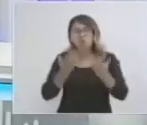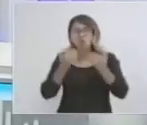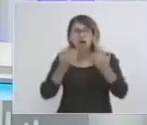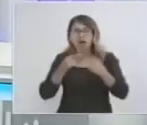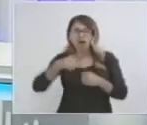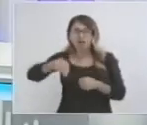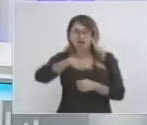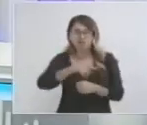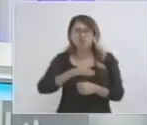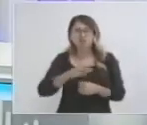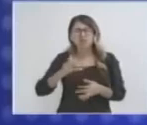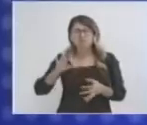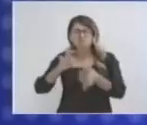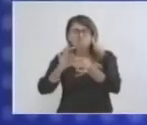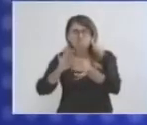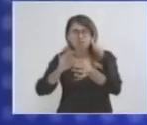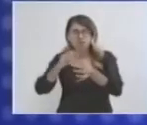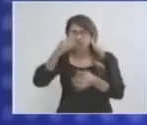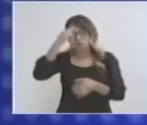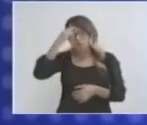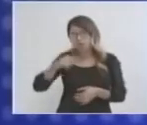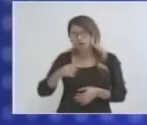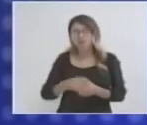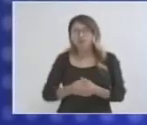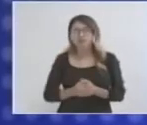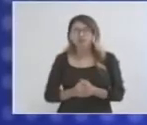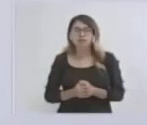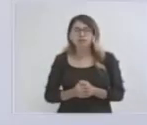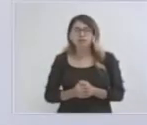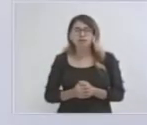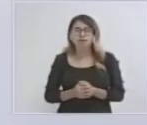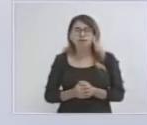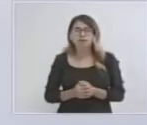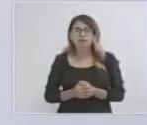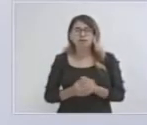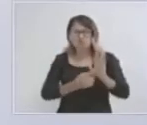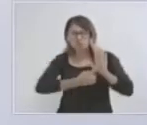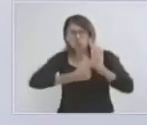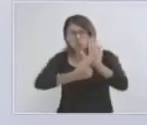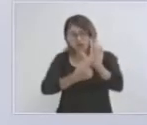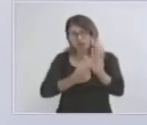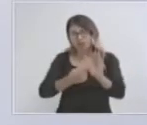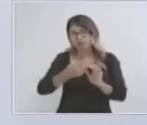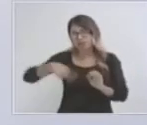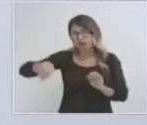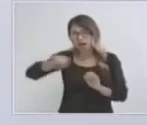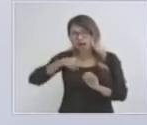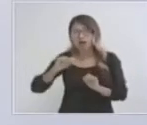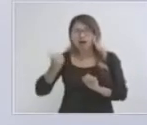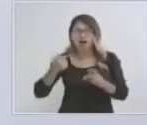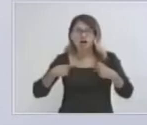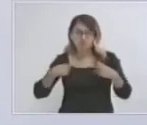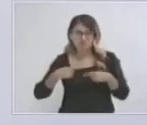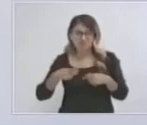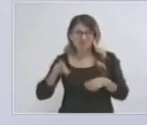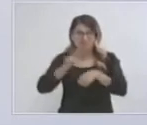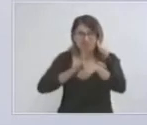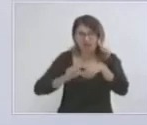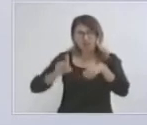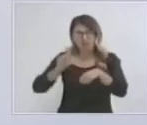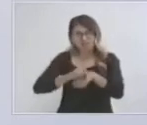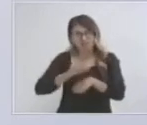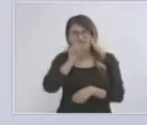precisamente una alianza y son una voz que en el día a día en Jalisco y sobre los